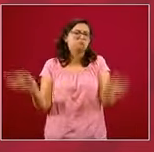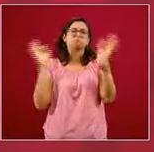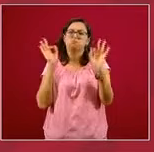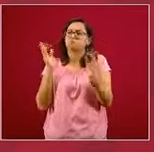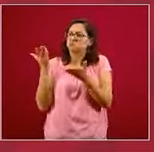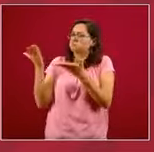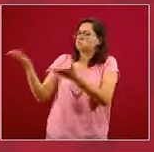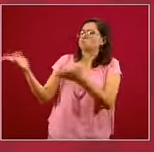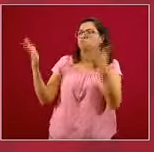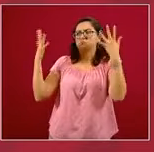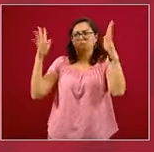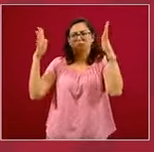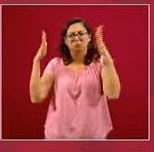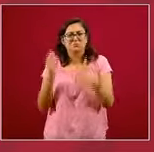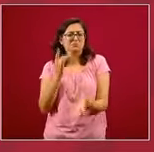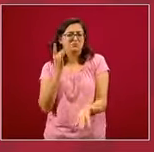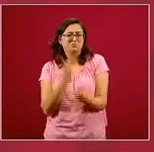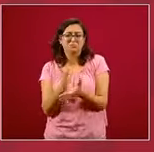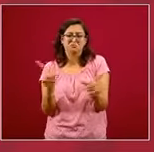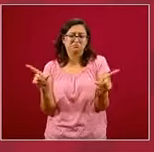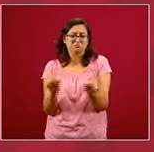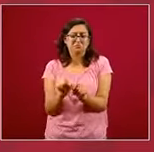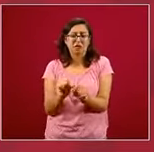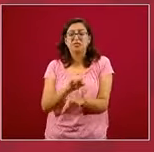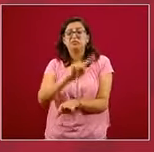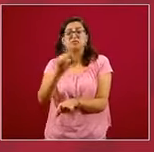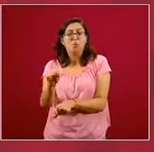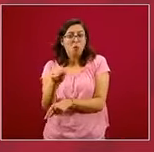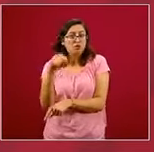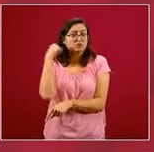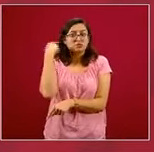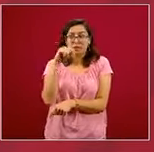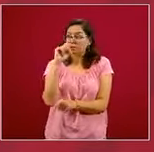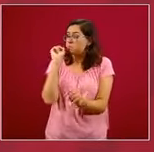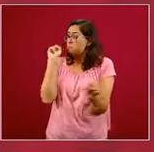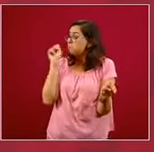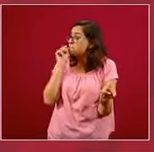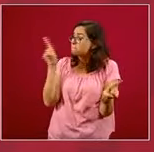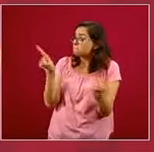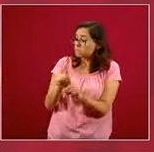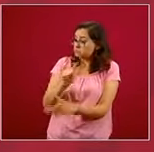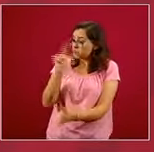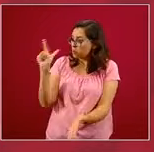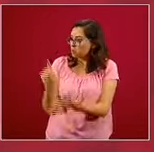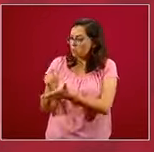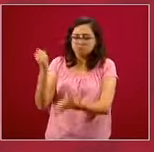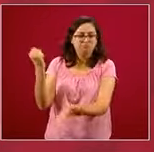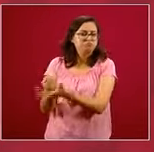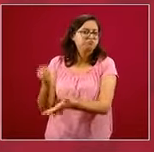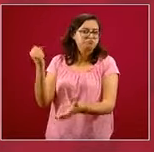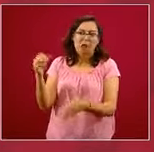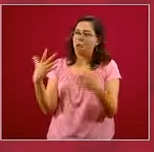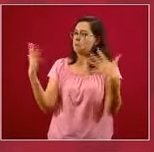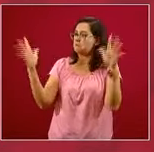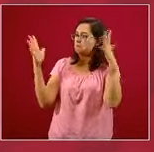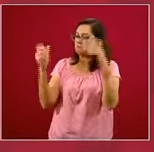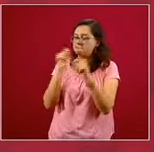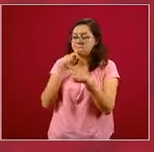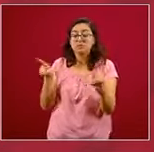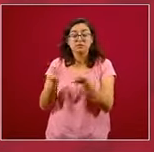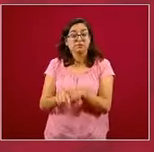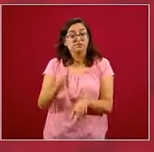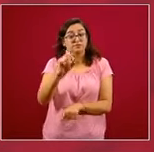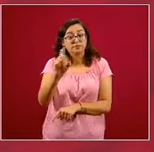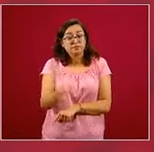esto y nada más. Sigo celebrando cuando en Tabasco se aprobó la ley respectiva, sigo celebrando que en las 32